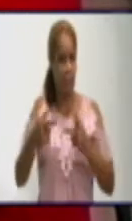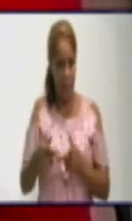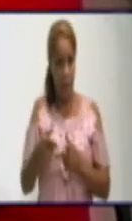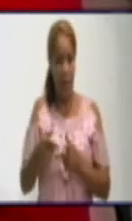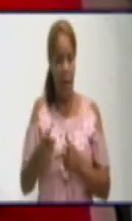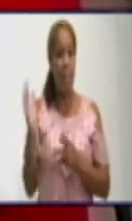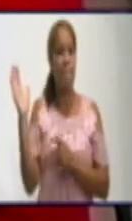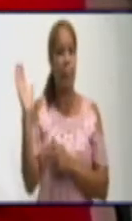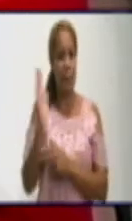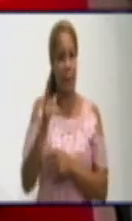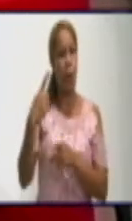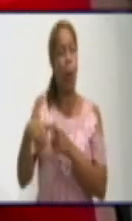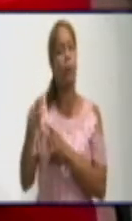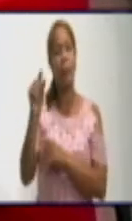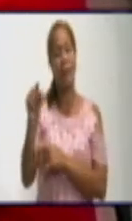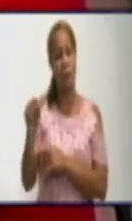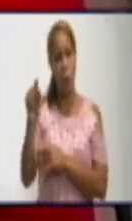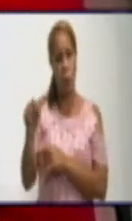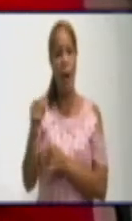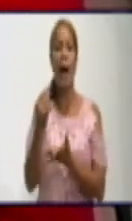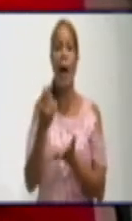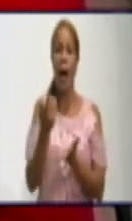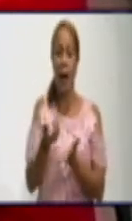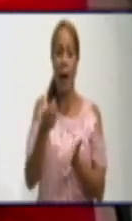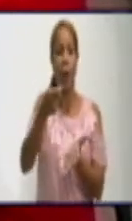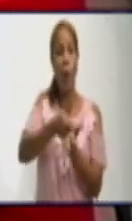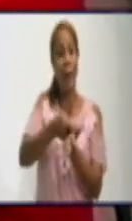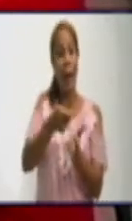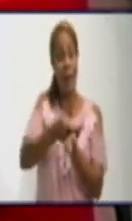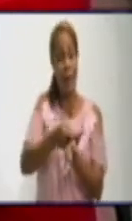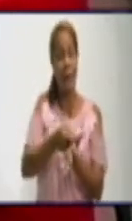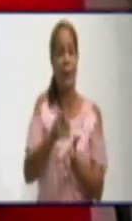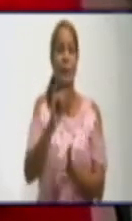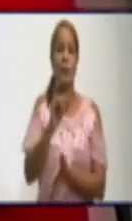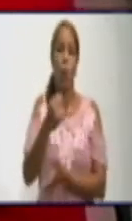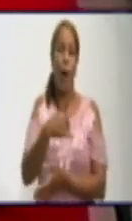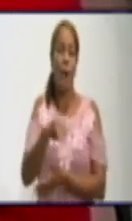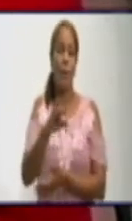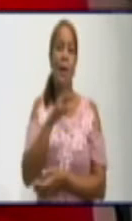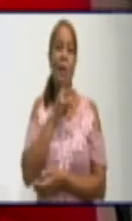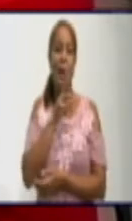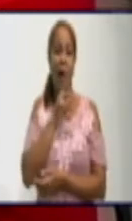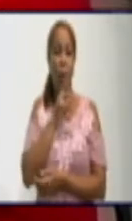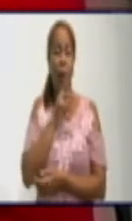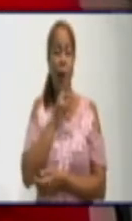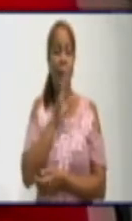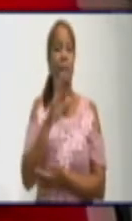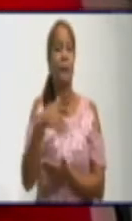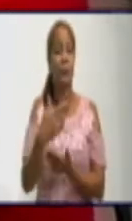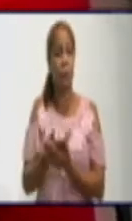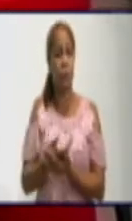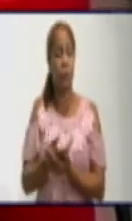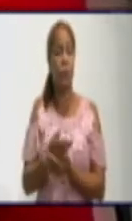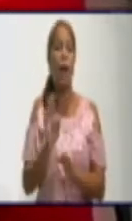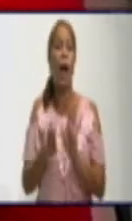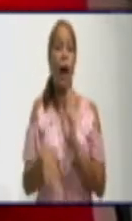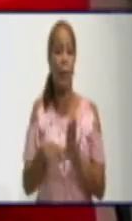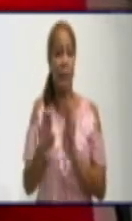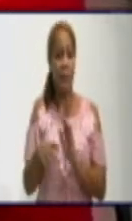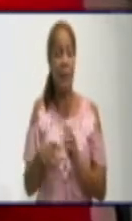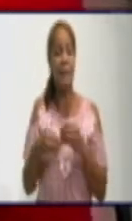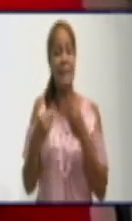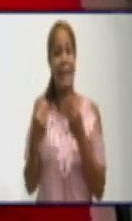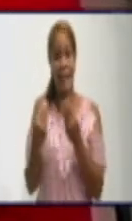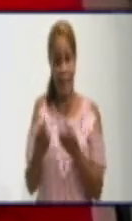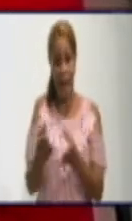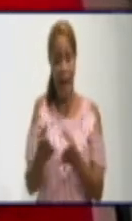aquí de casos de lectores cobradores que han pedido a la baja y se le ha dado, se le entrega la ruta a otro lector cobrador